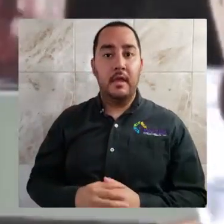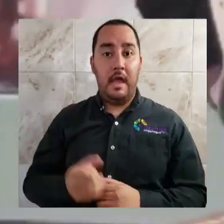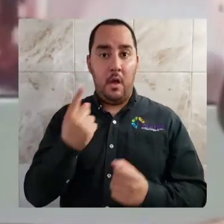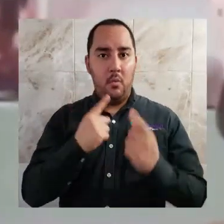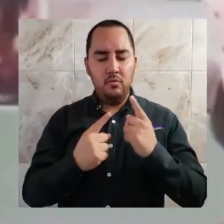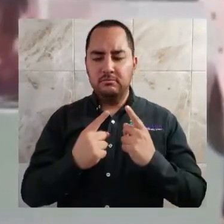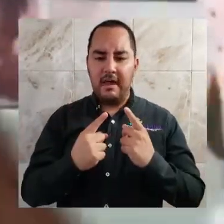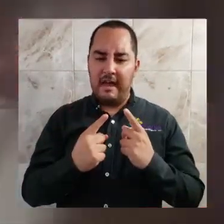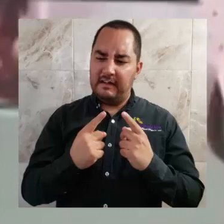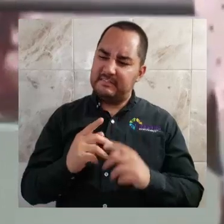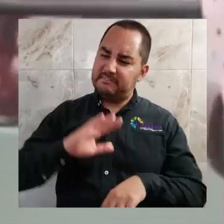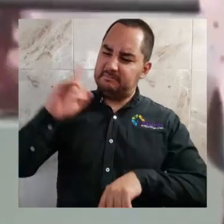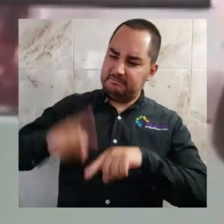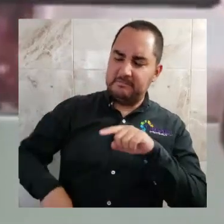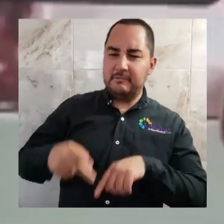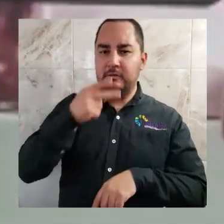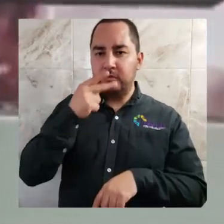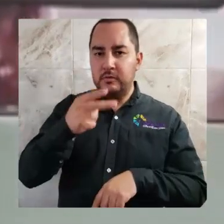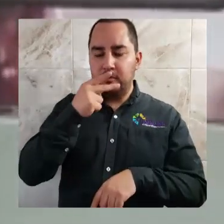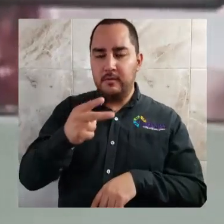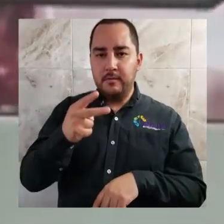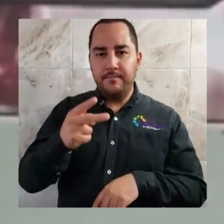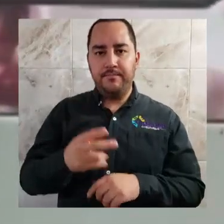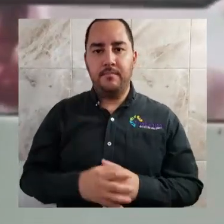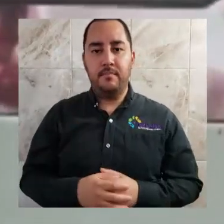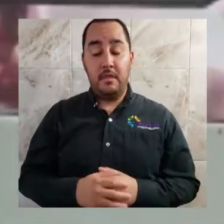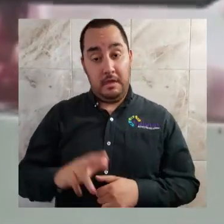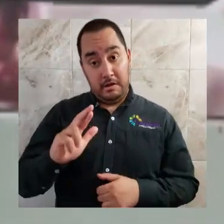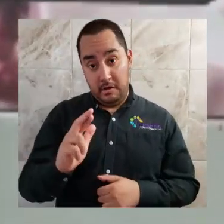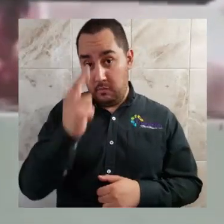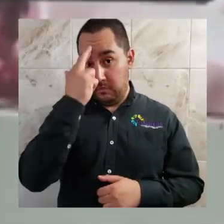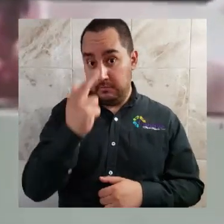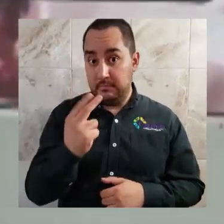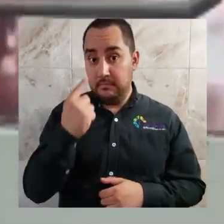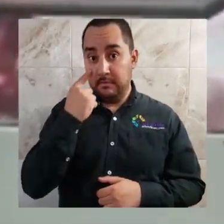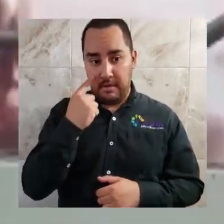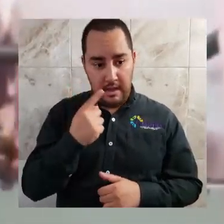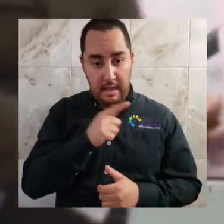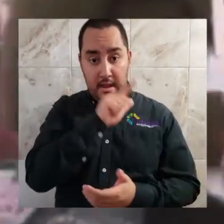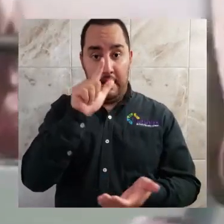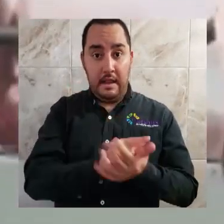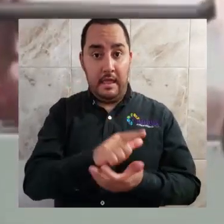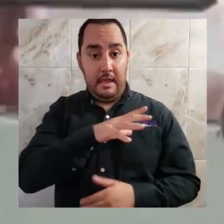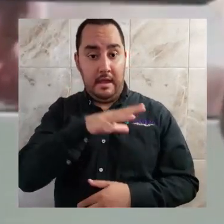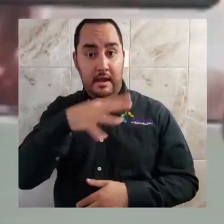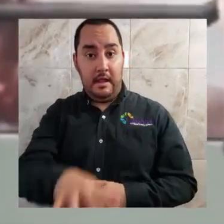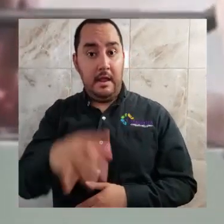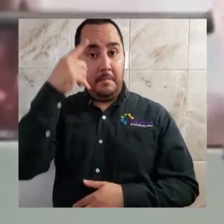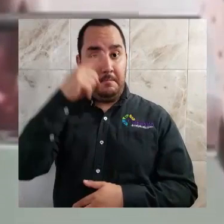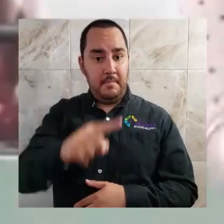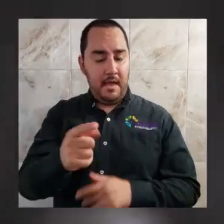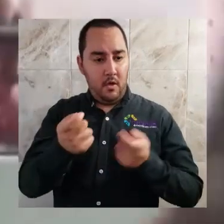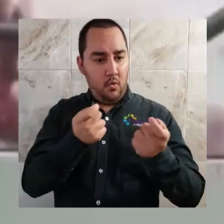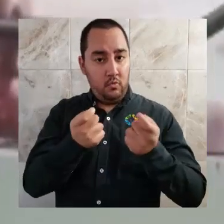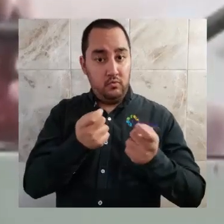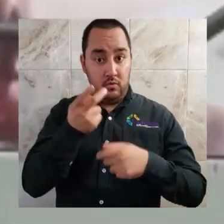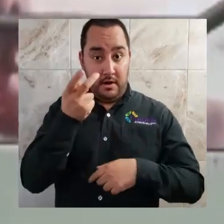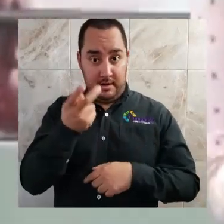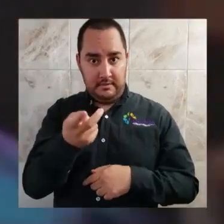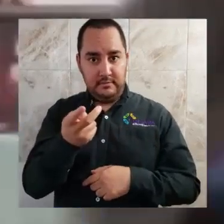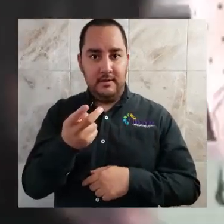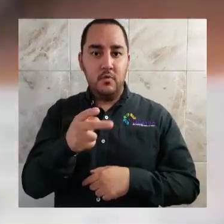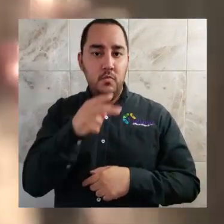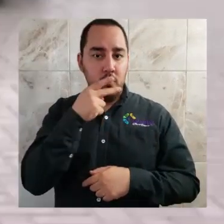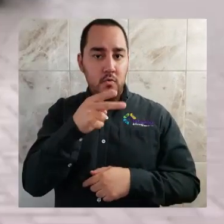Te recordamos que de acuerdo al capítulo 6 de la Ley General para el Control del Tabaco, publicada en el Diario Oficial de la Federación,